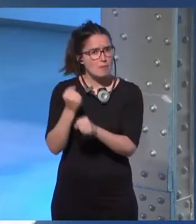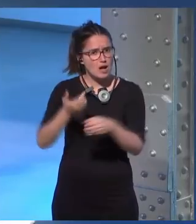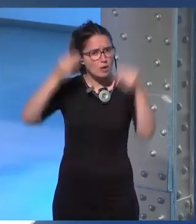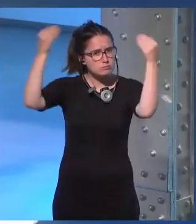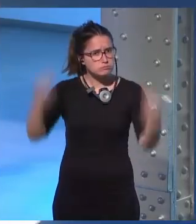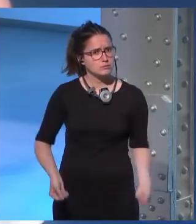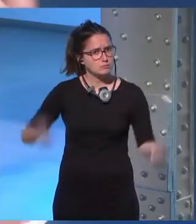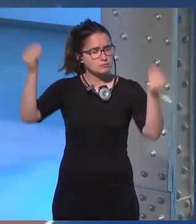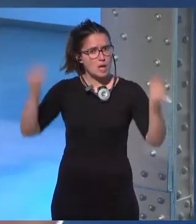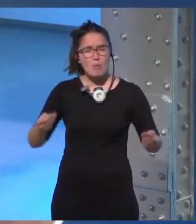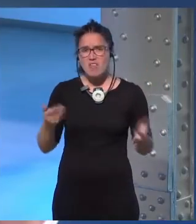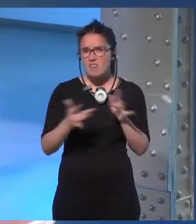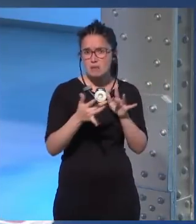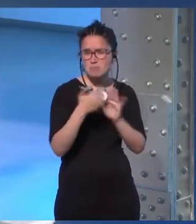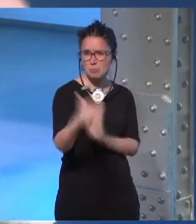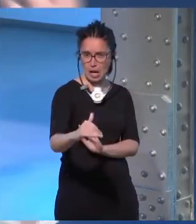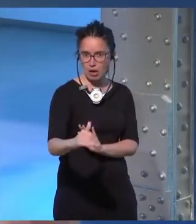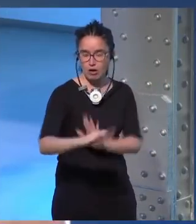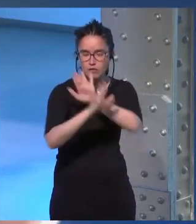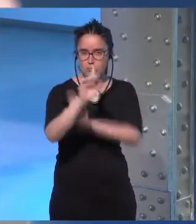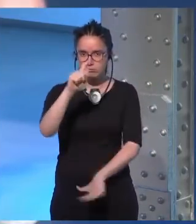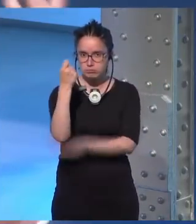porque te tenía que caer mal y te caía mal.